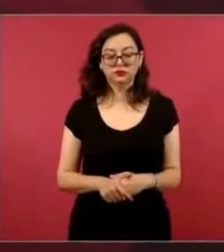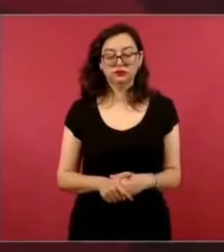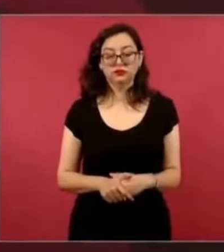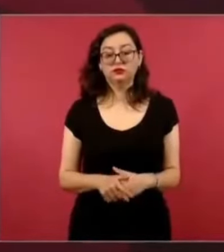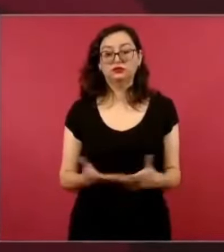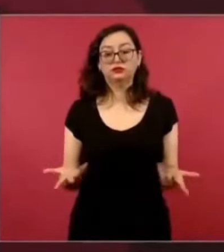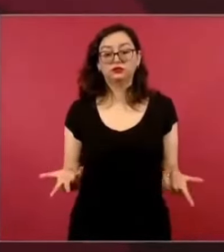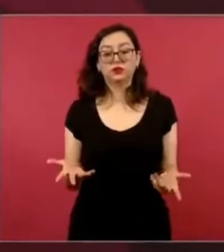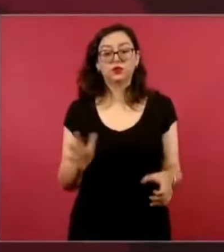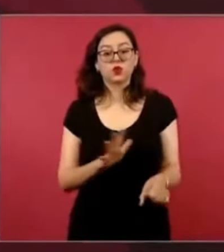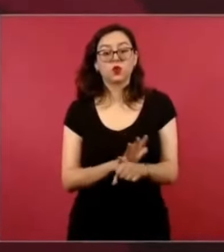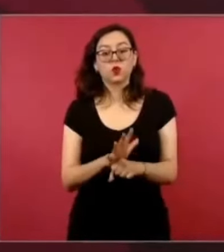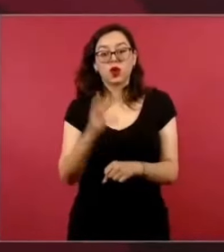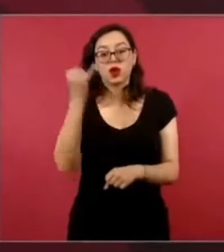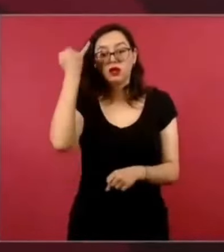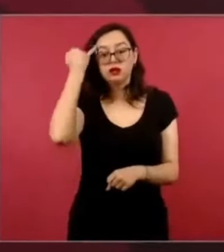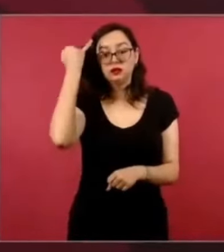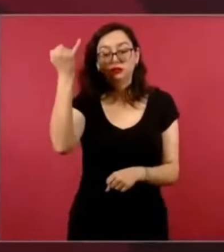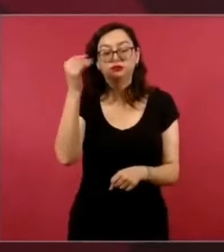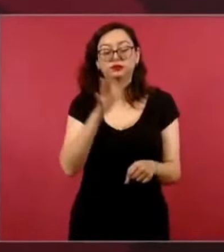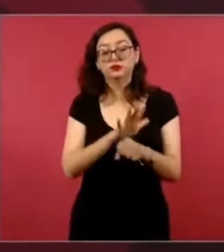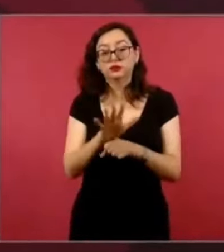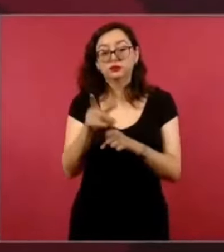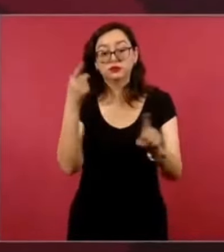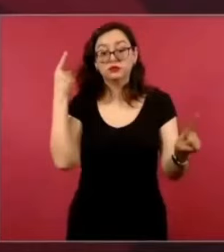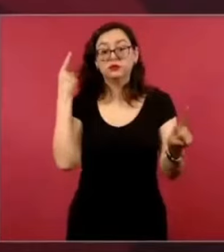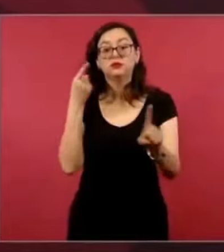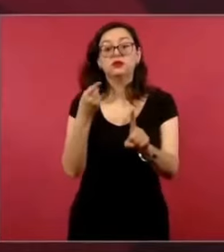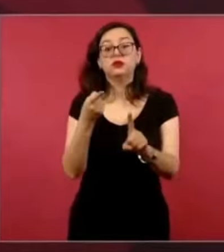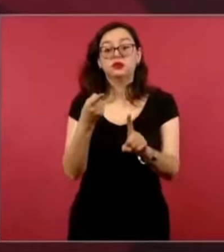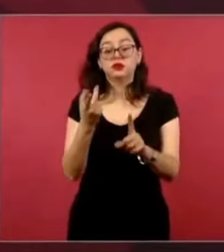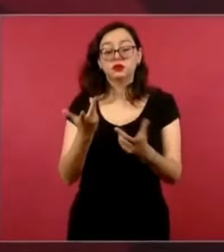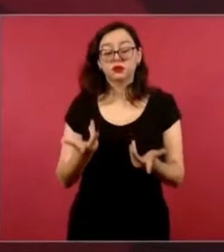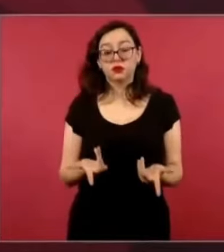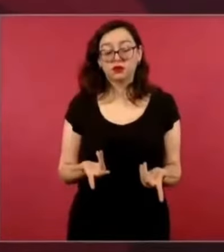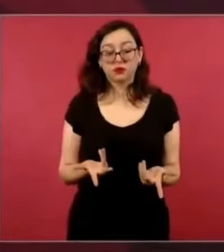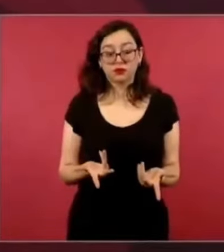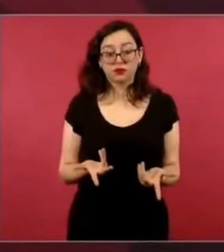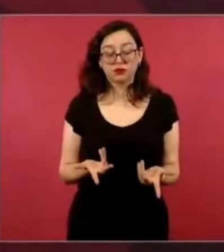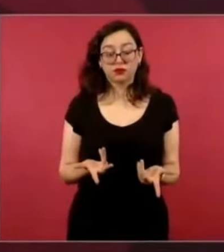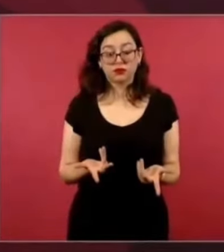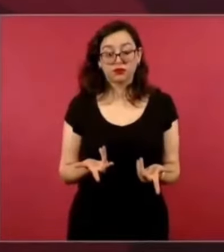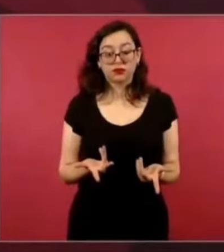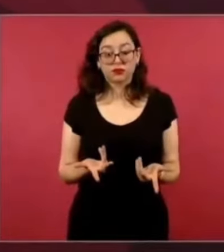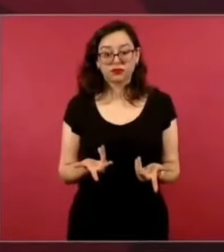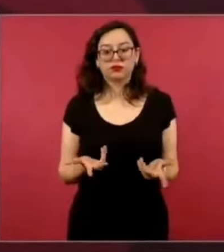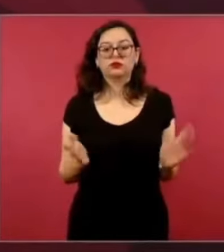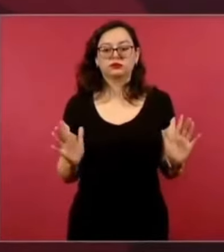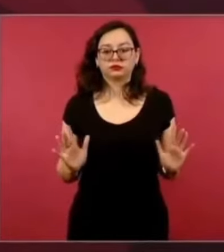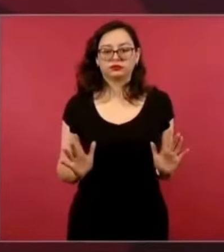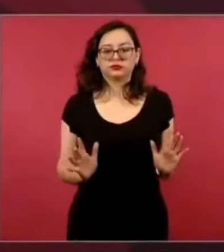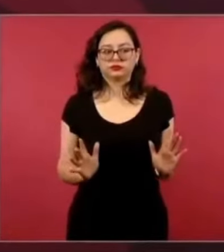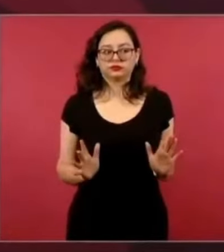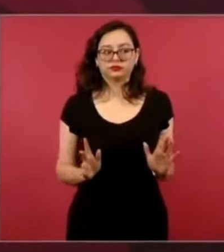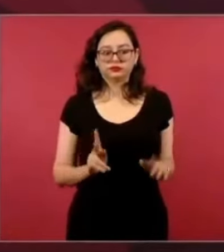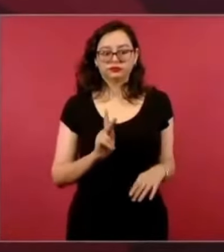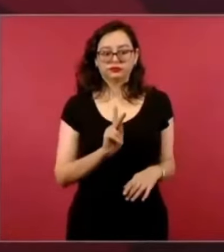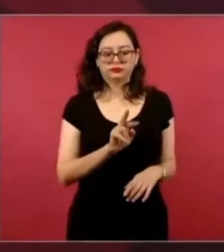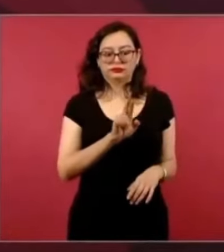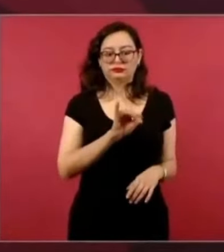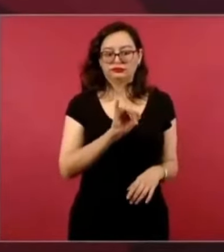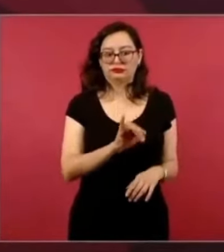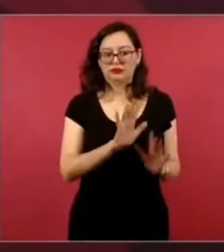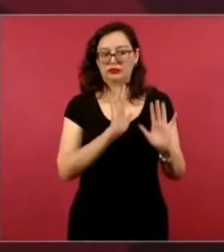con la llamada alternancia